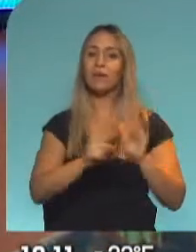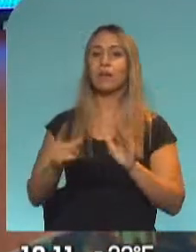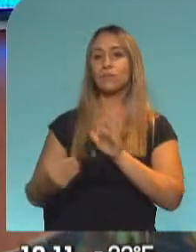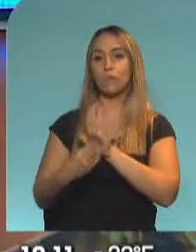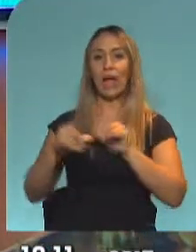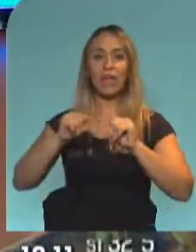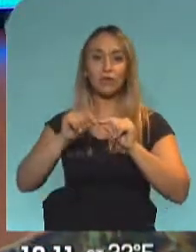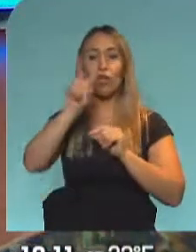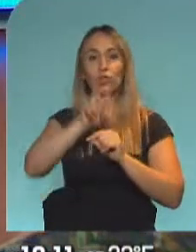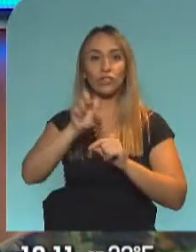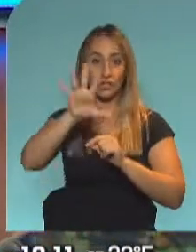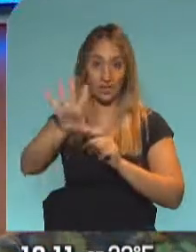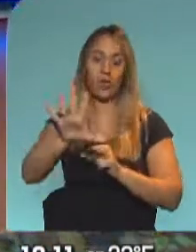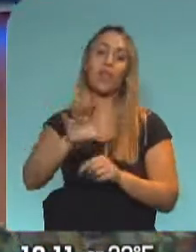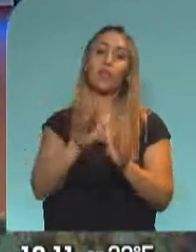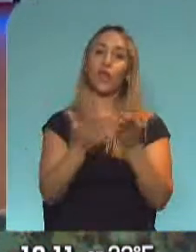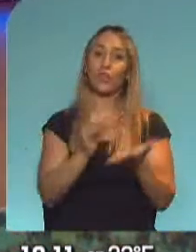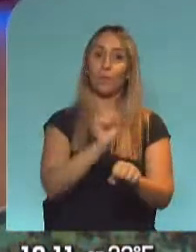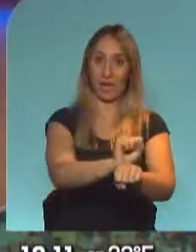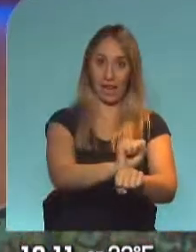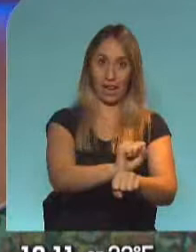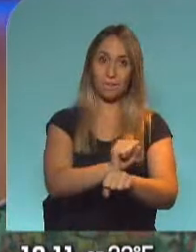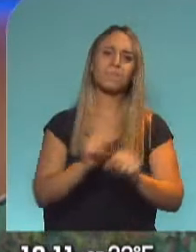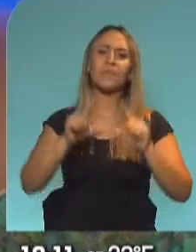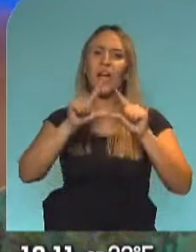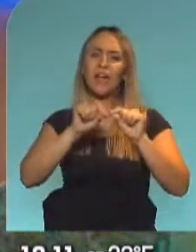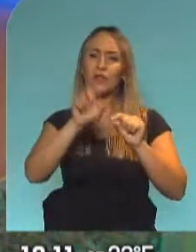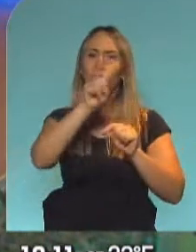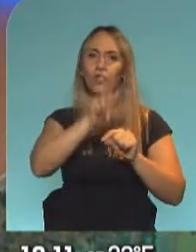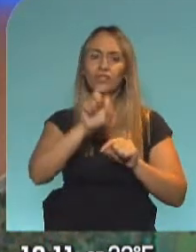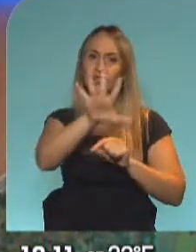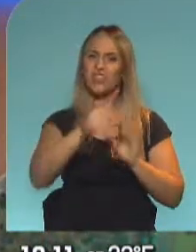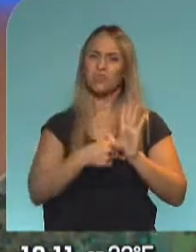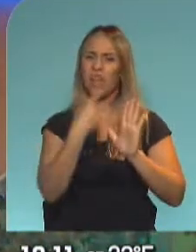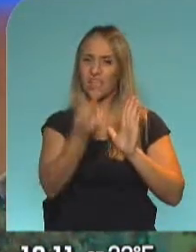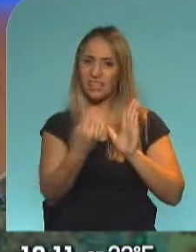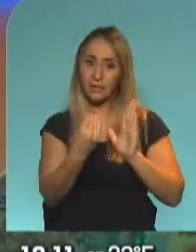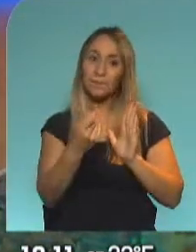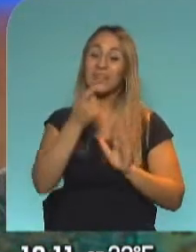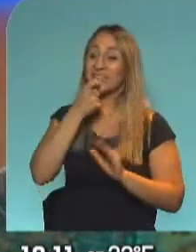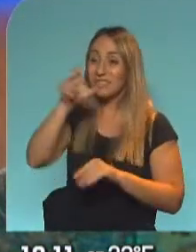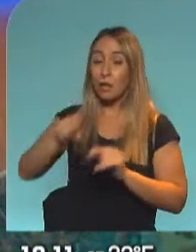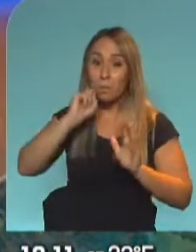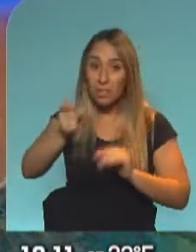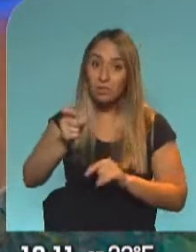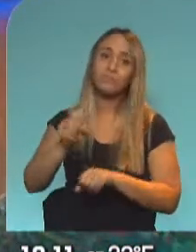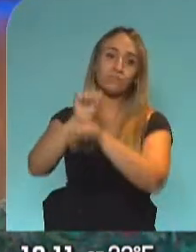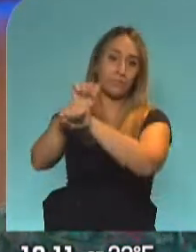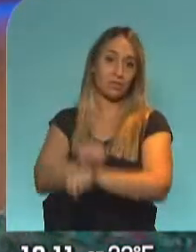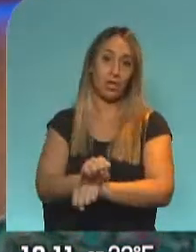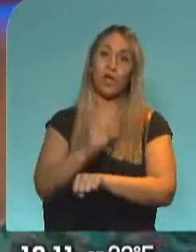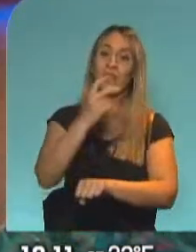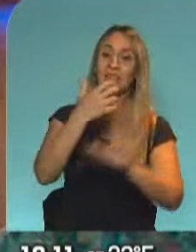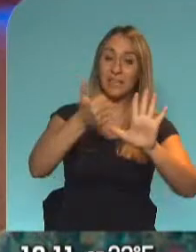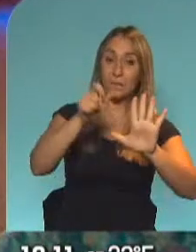205 del Código Penal. ¿Qué dice ese artículo 205? Lo siguiente, será reprimido con prisión de seis meses a